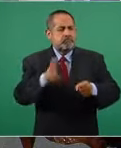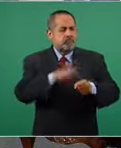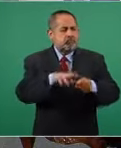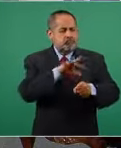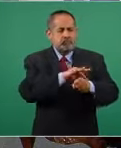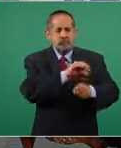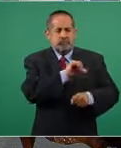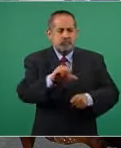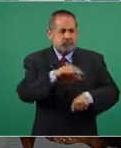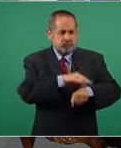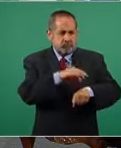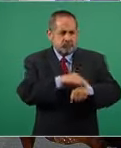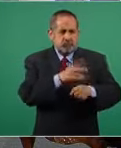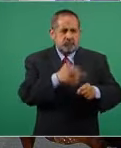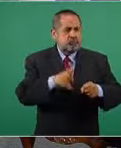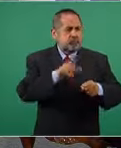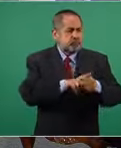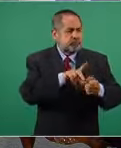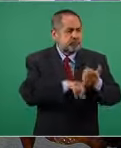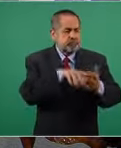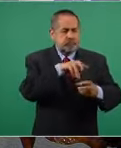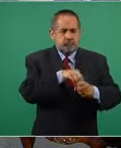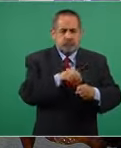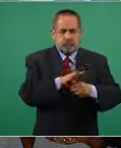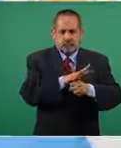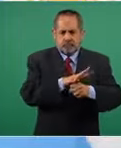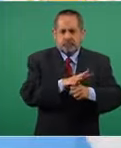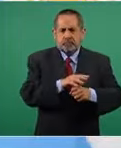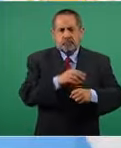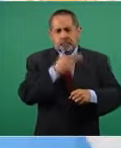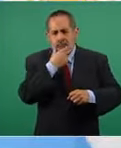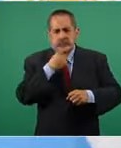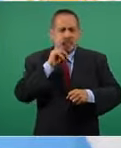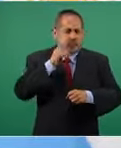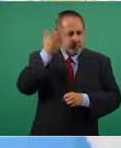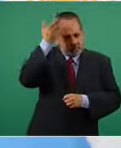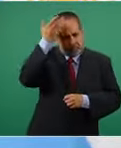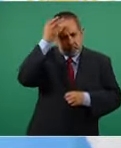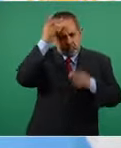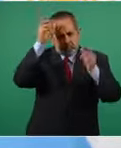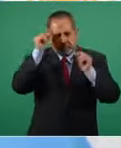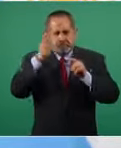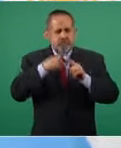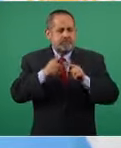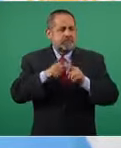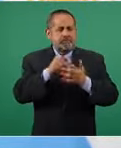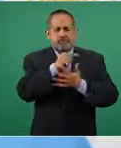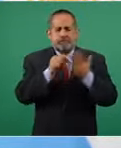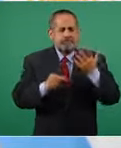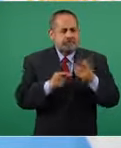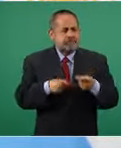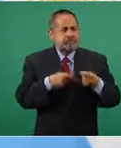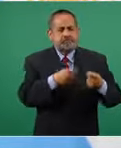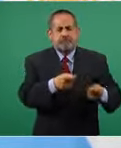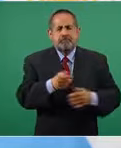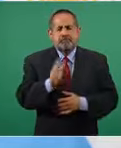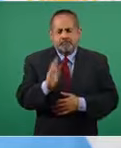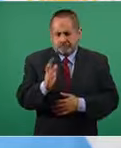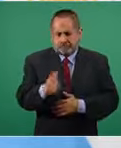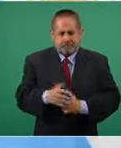salud que está en hospitales COVID enfermeras médicos trabajadores de la salud ya